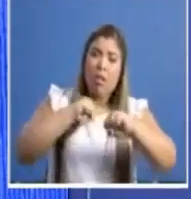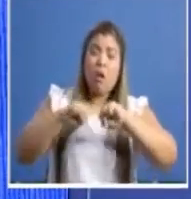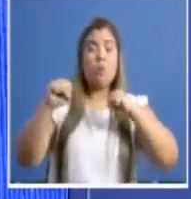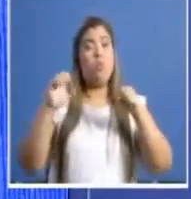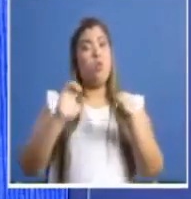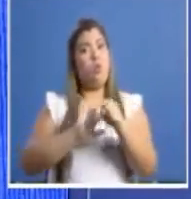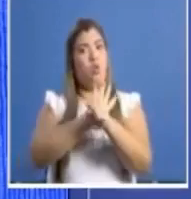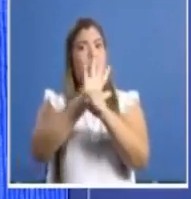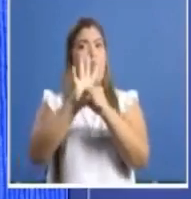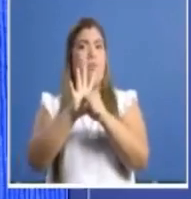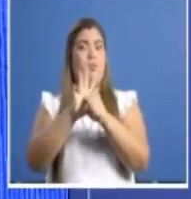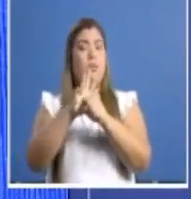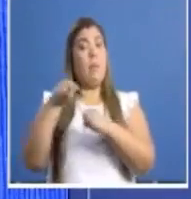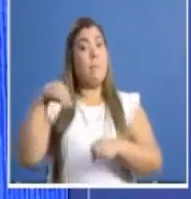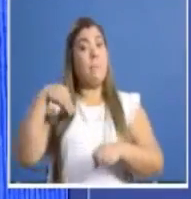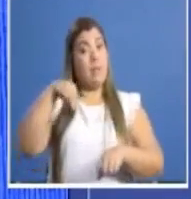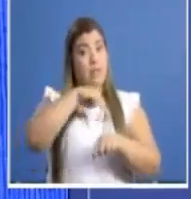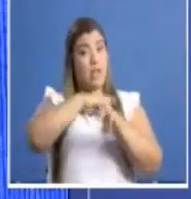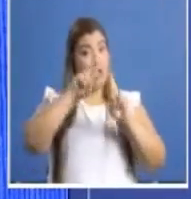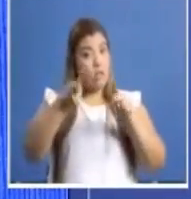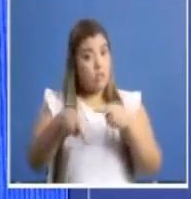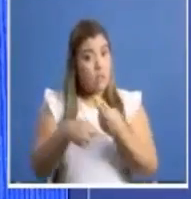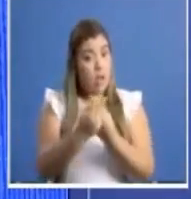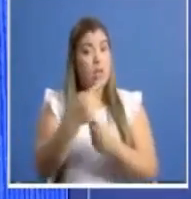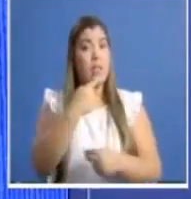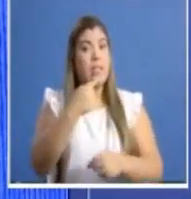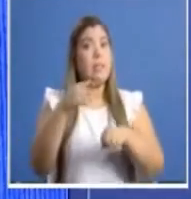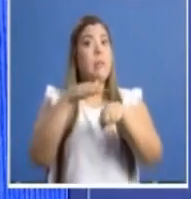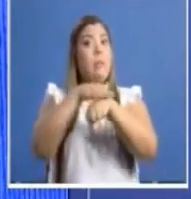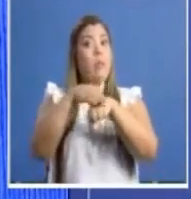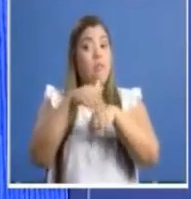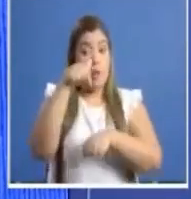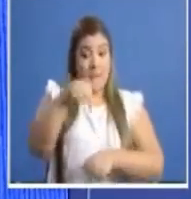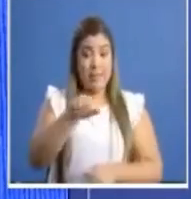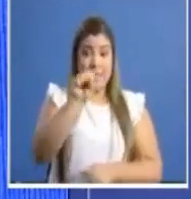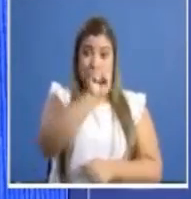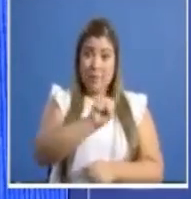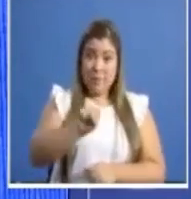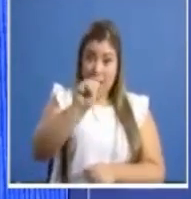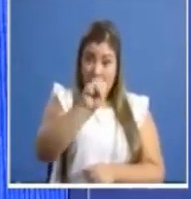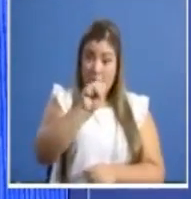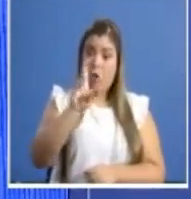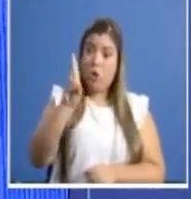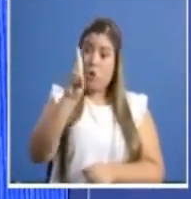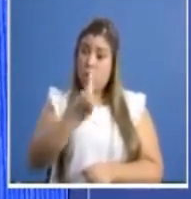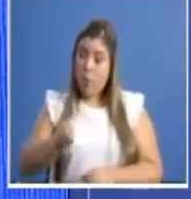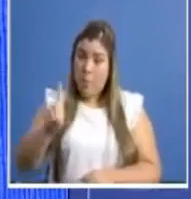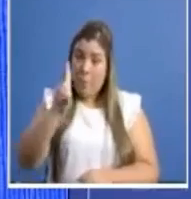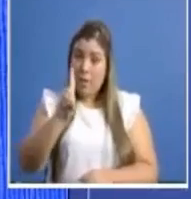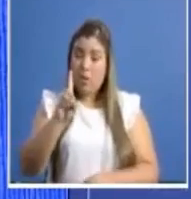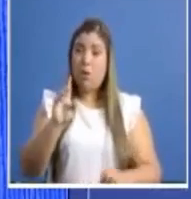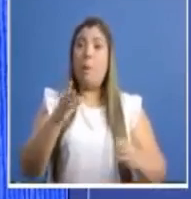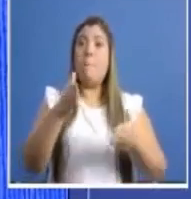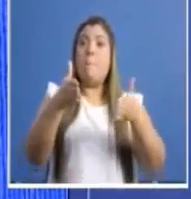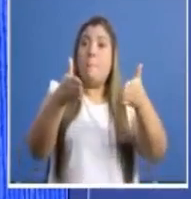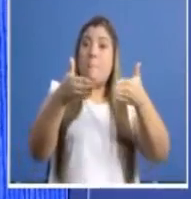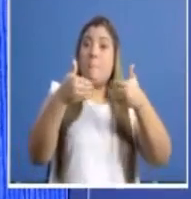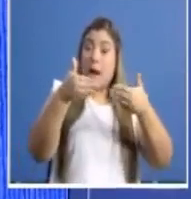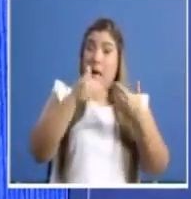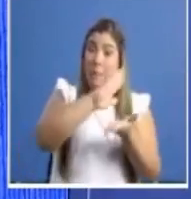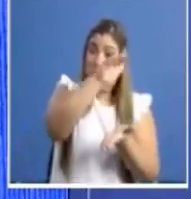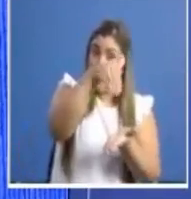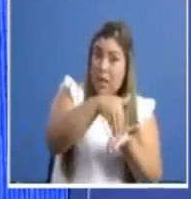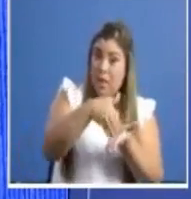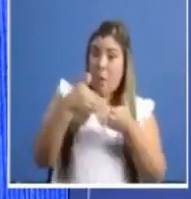El MinSA reitera que este fin de semana, las provincias de Panamá y Panamá